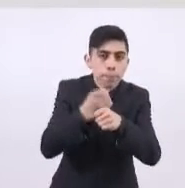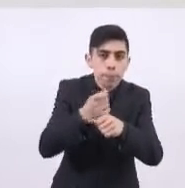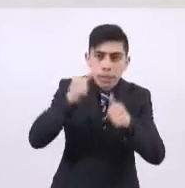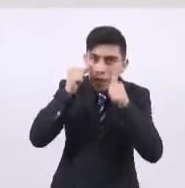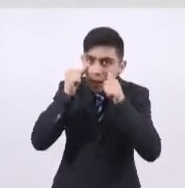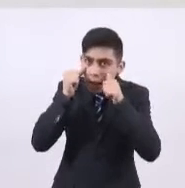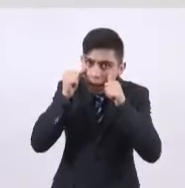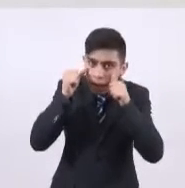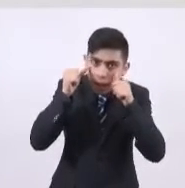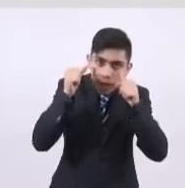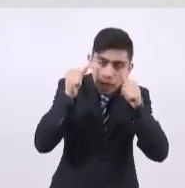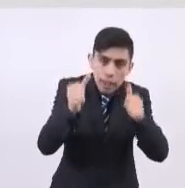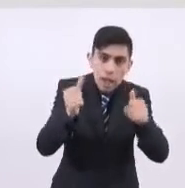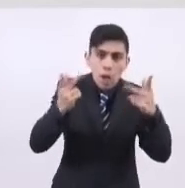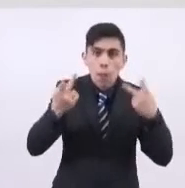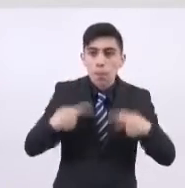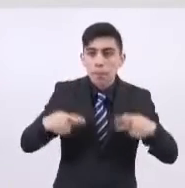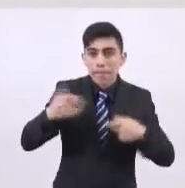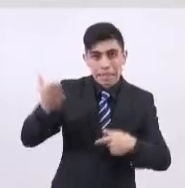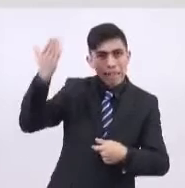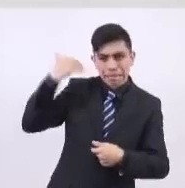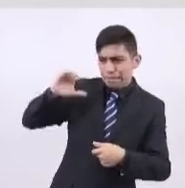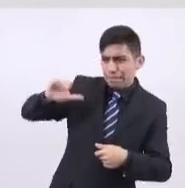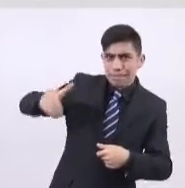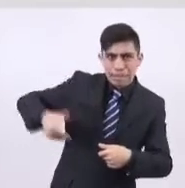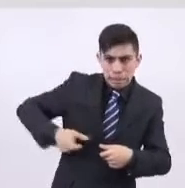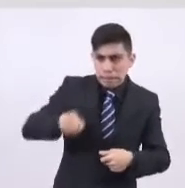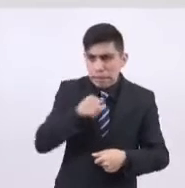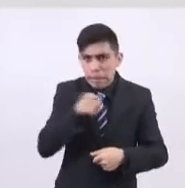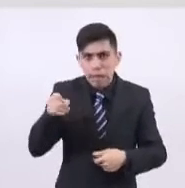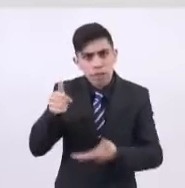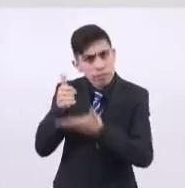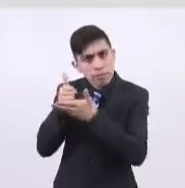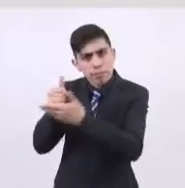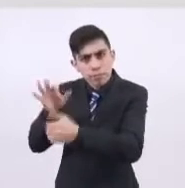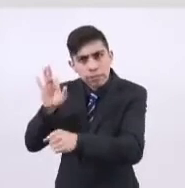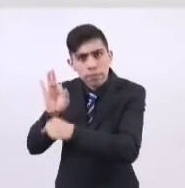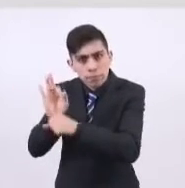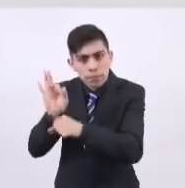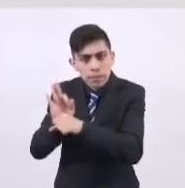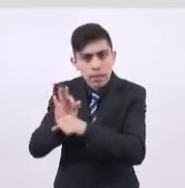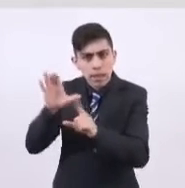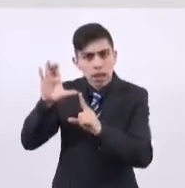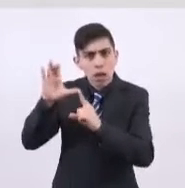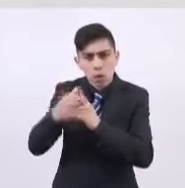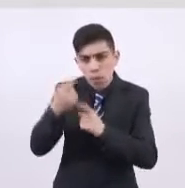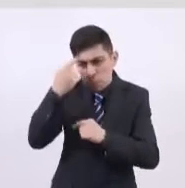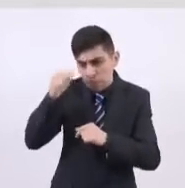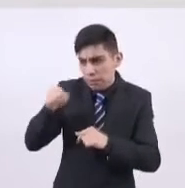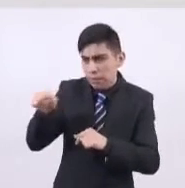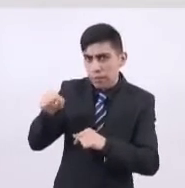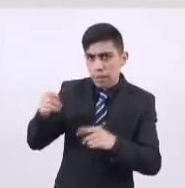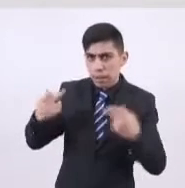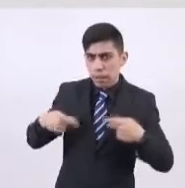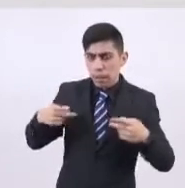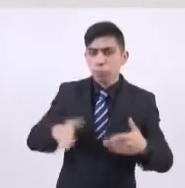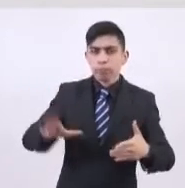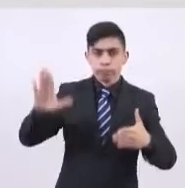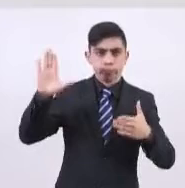integral a todas las víctimas y sus familias. La Comisión de Atención a Víctimas ha trabajado de manera